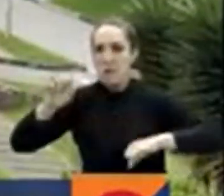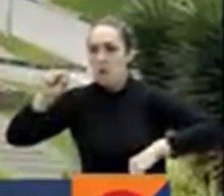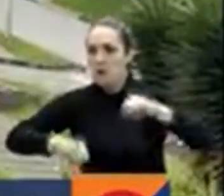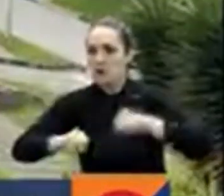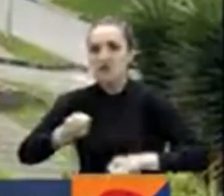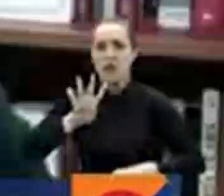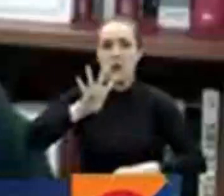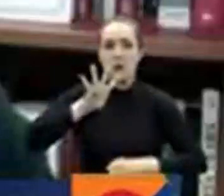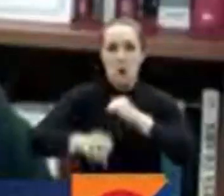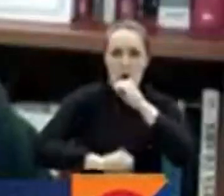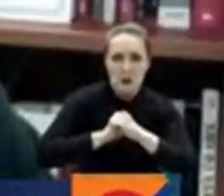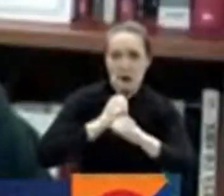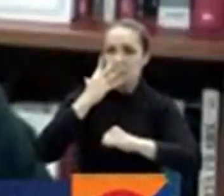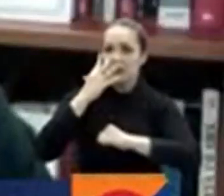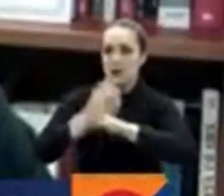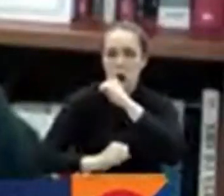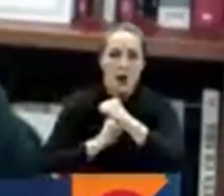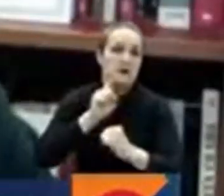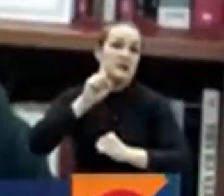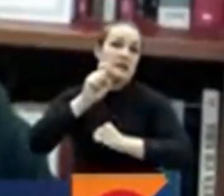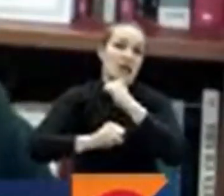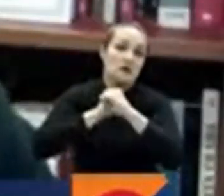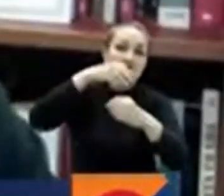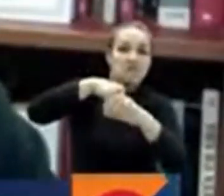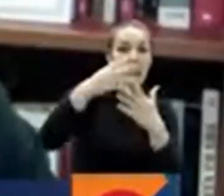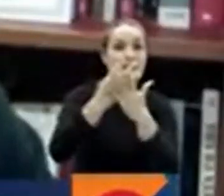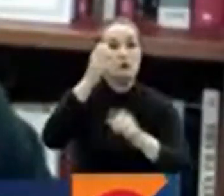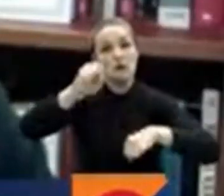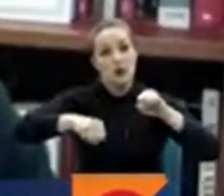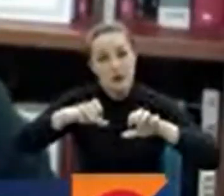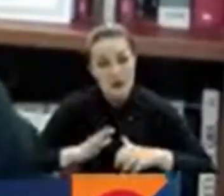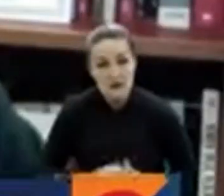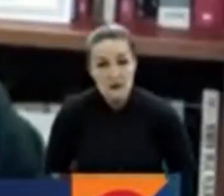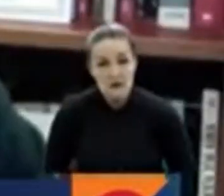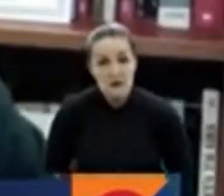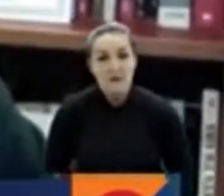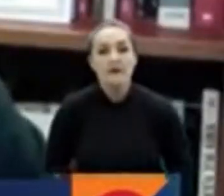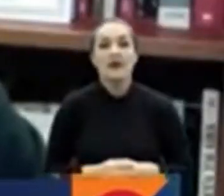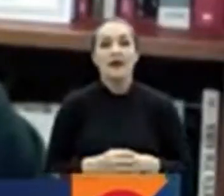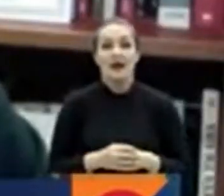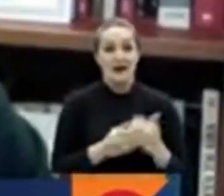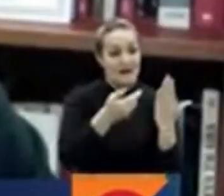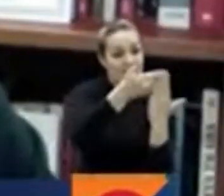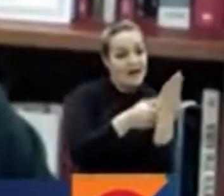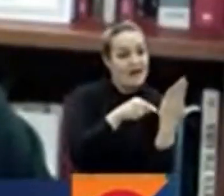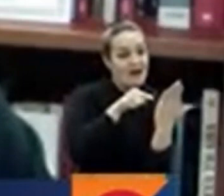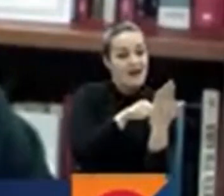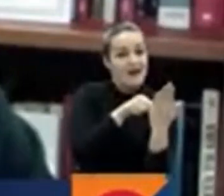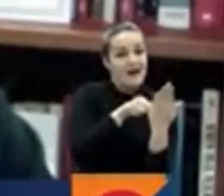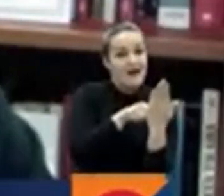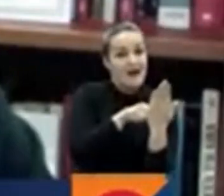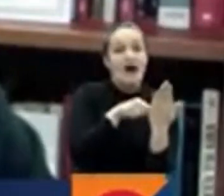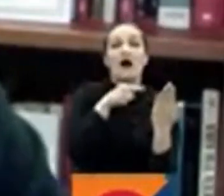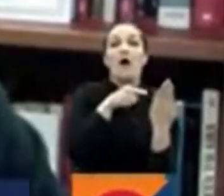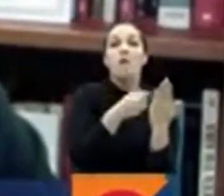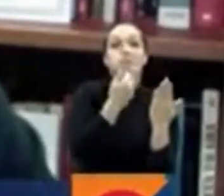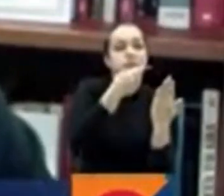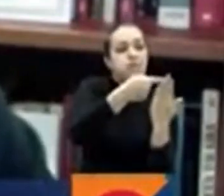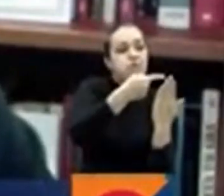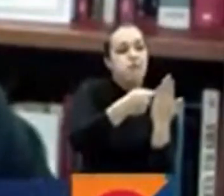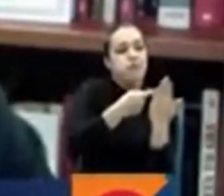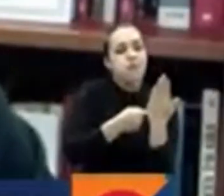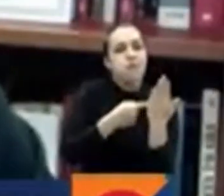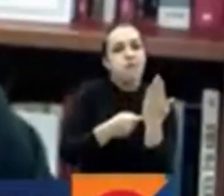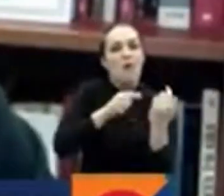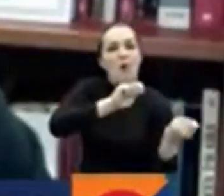seis años de cárcel. Allí se contemplan visiones que modifican sustancialmente el